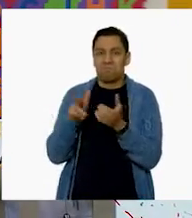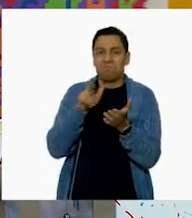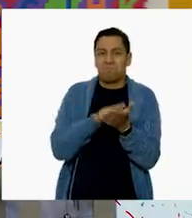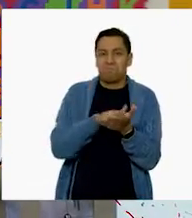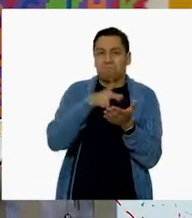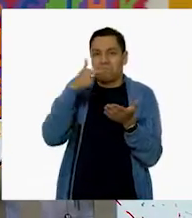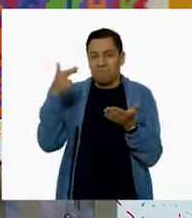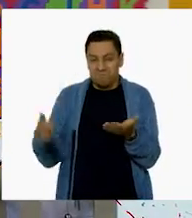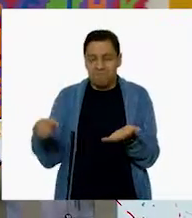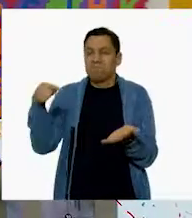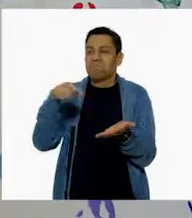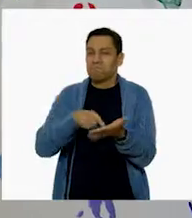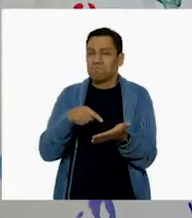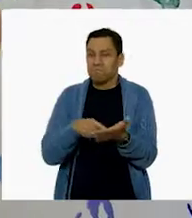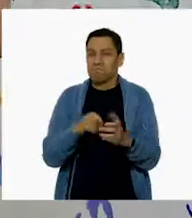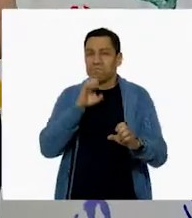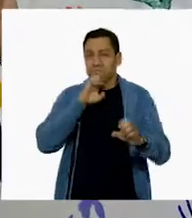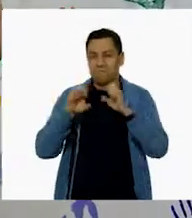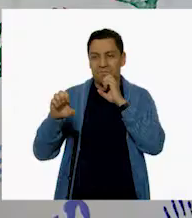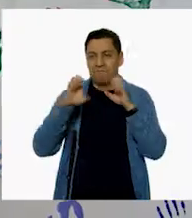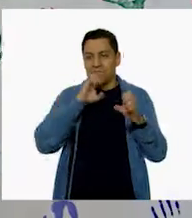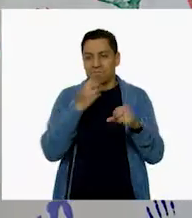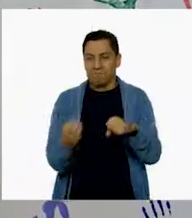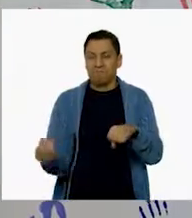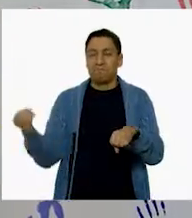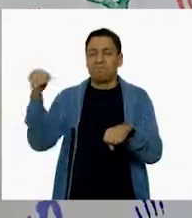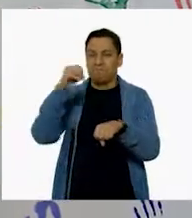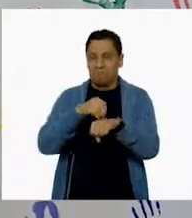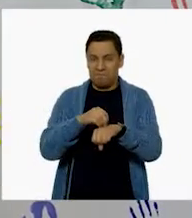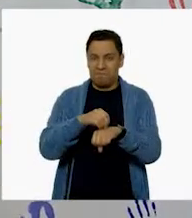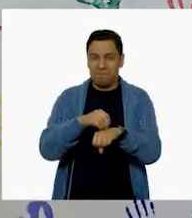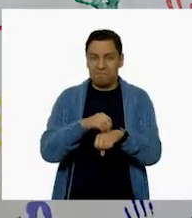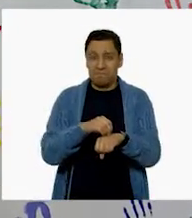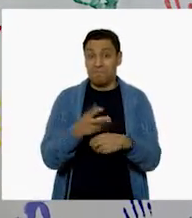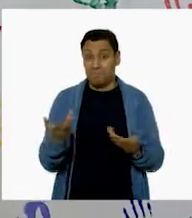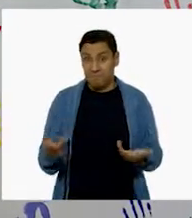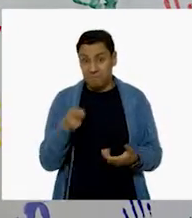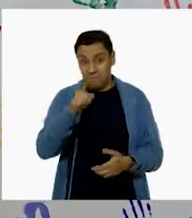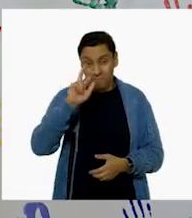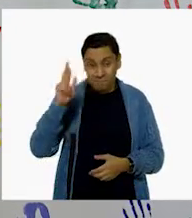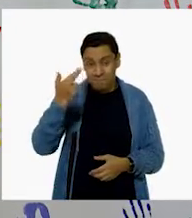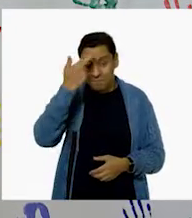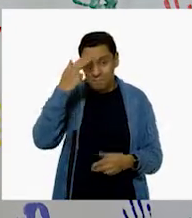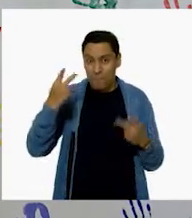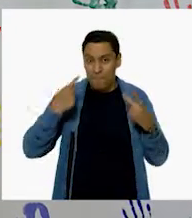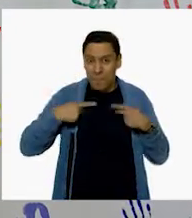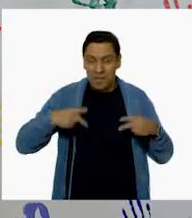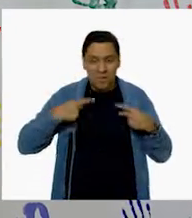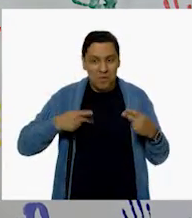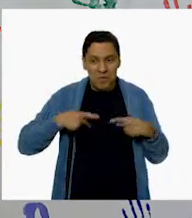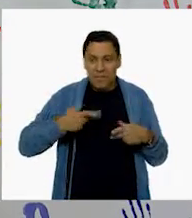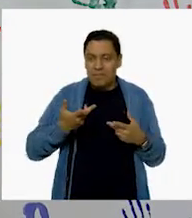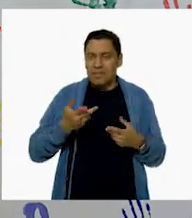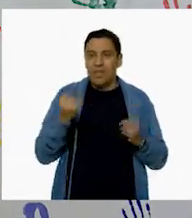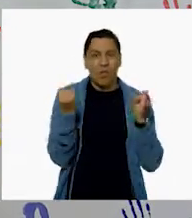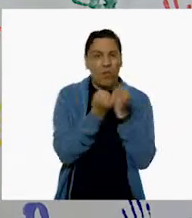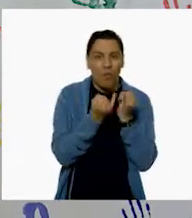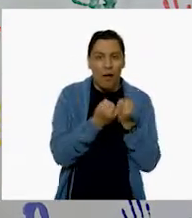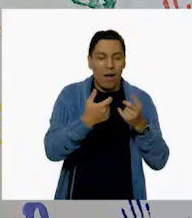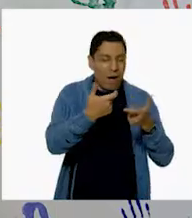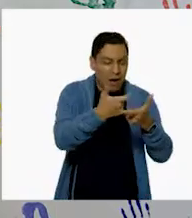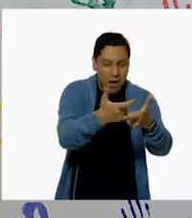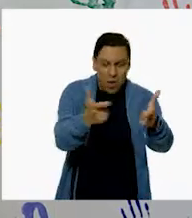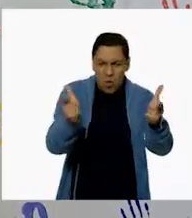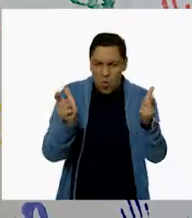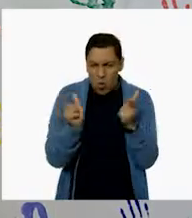del Cuidado y el Bienestar. revista, muy bien. Entonces, recuerden que hay más personas que son parte de esta red de apoyo